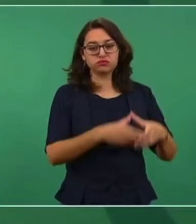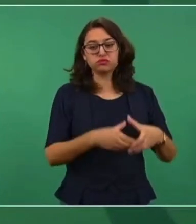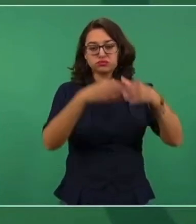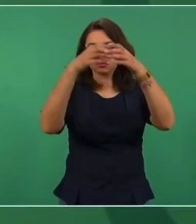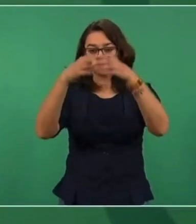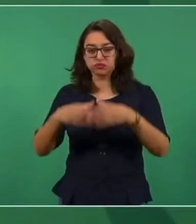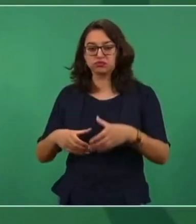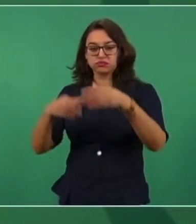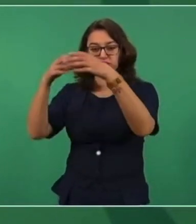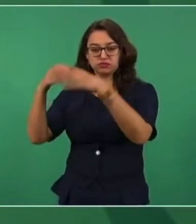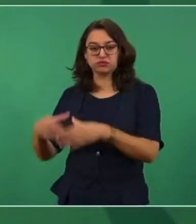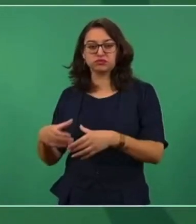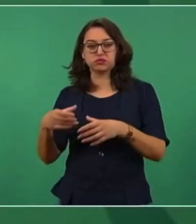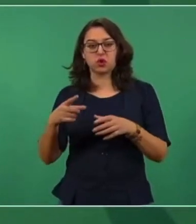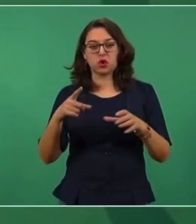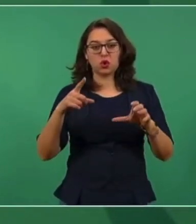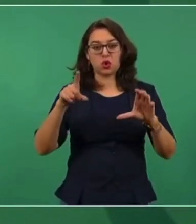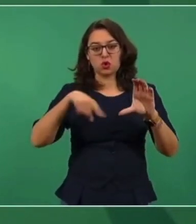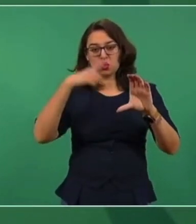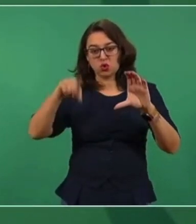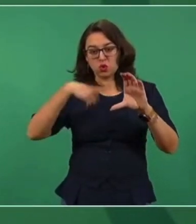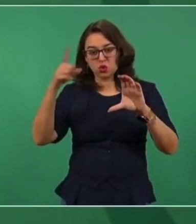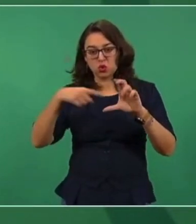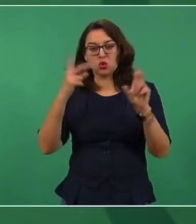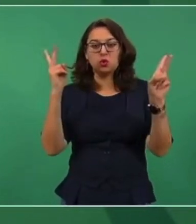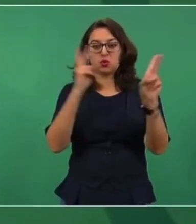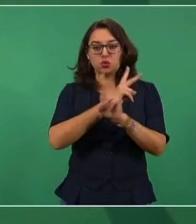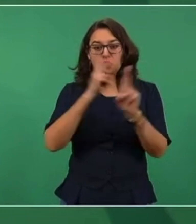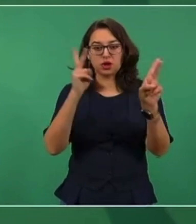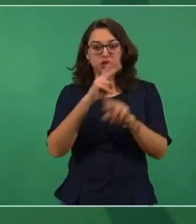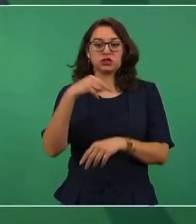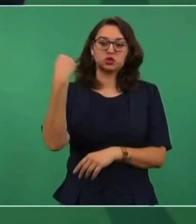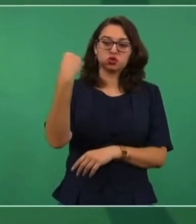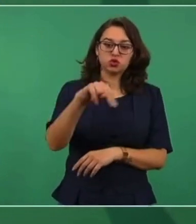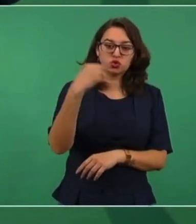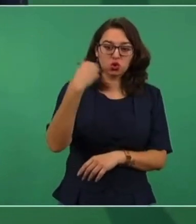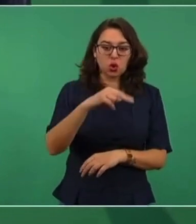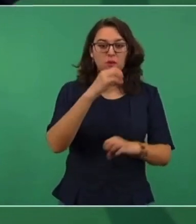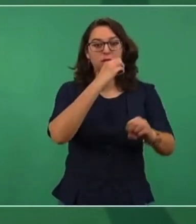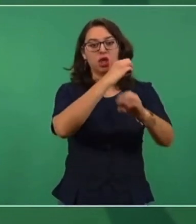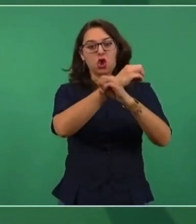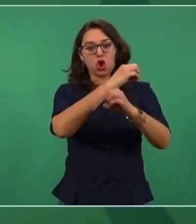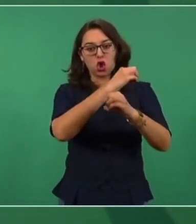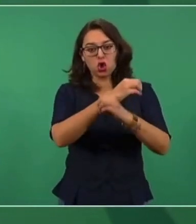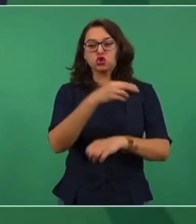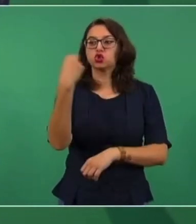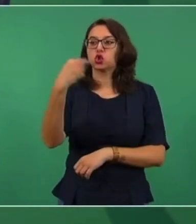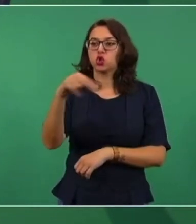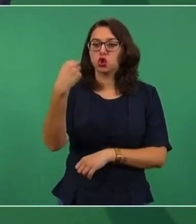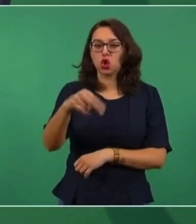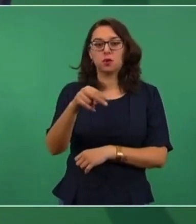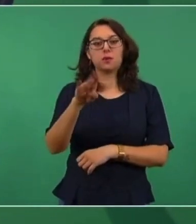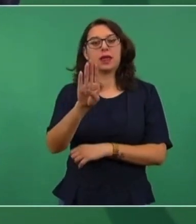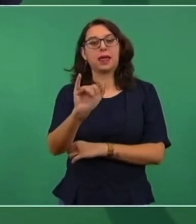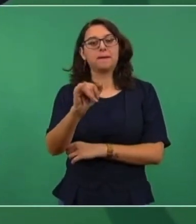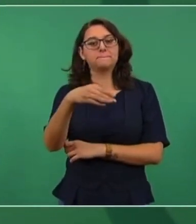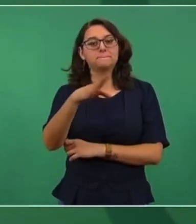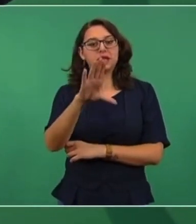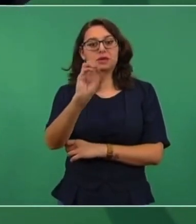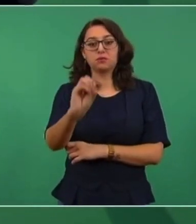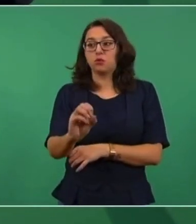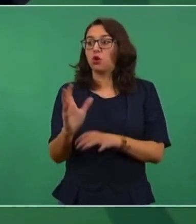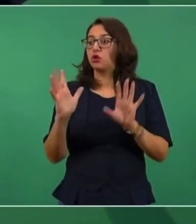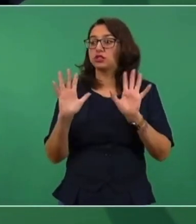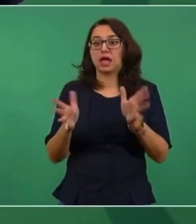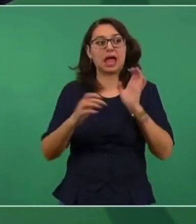el nombre de Oxxo, de Bimbo, somos